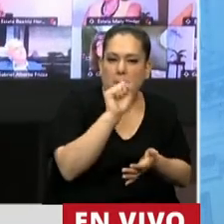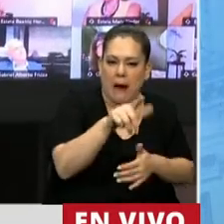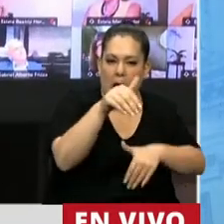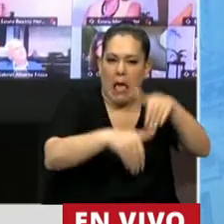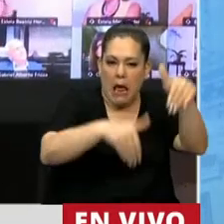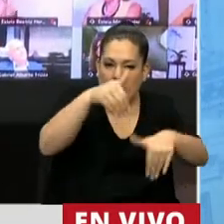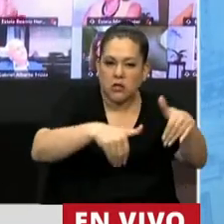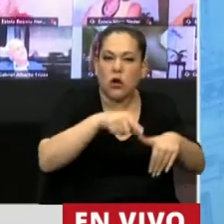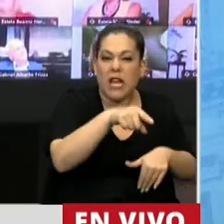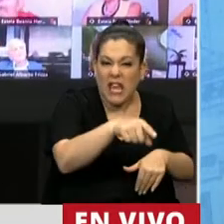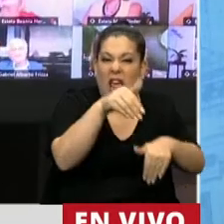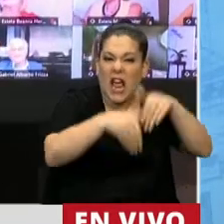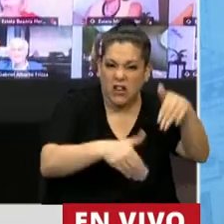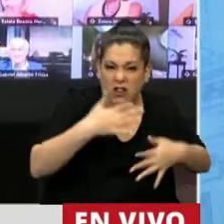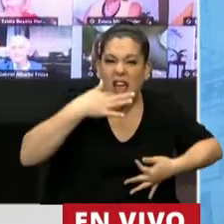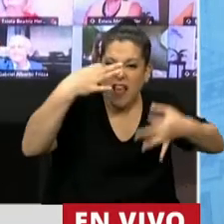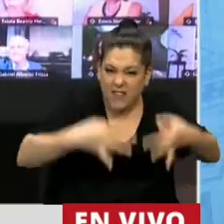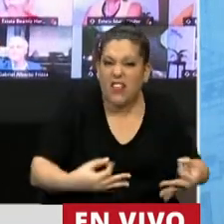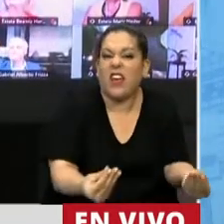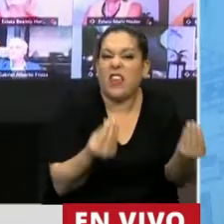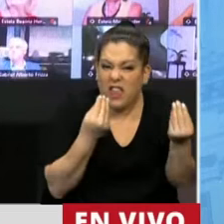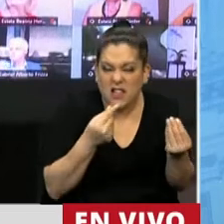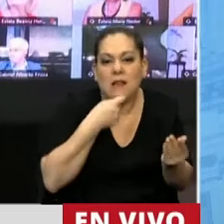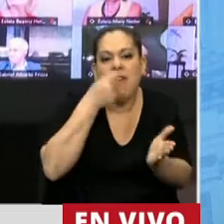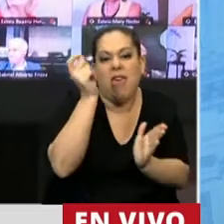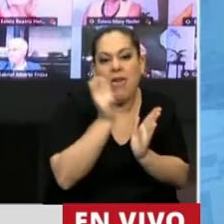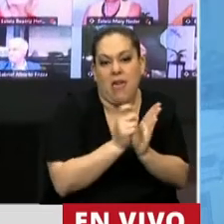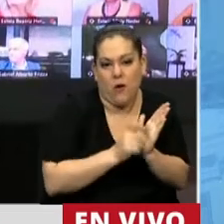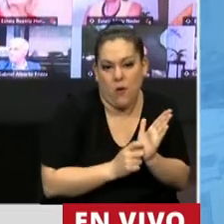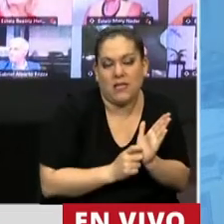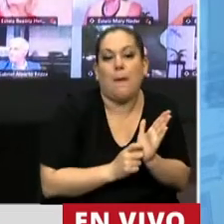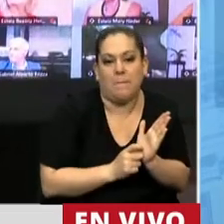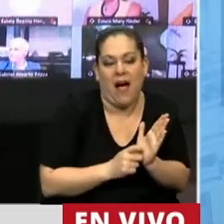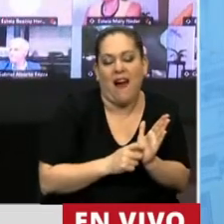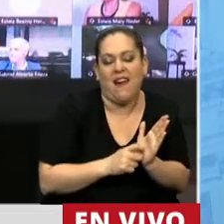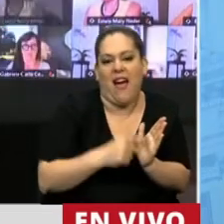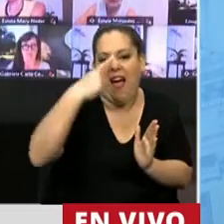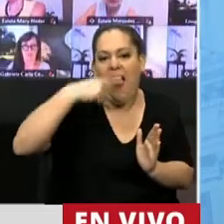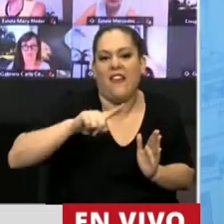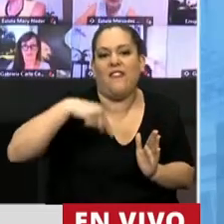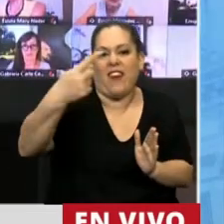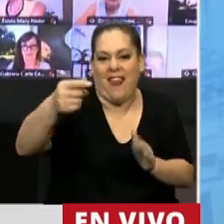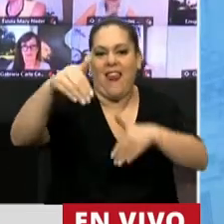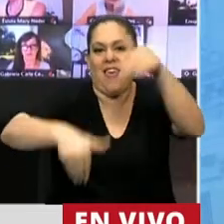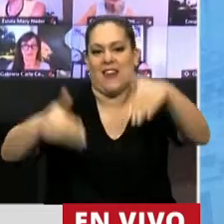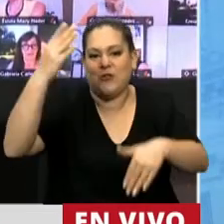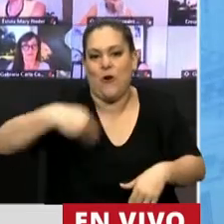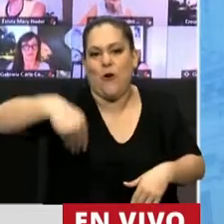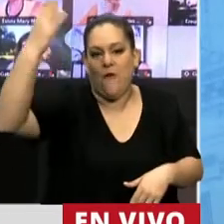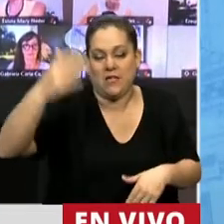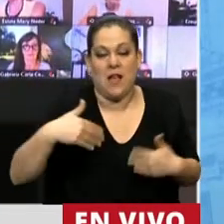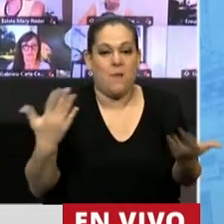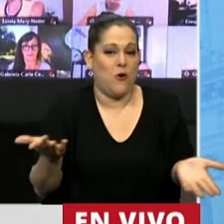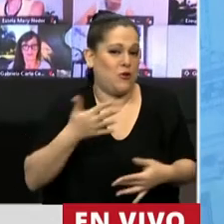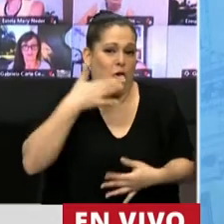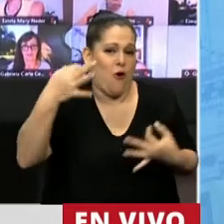siendo una gran encuesta previa a las elecciones finales, no creo yo que sea lo más oportuno y lo más correcto.